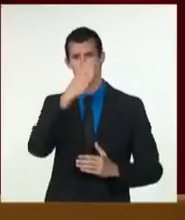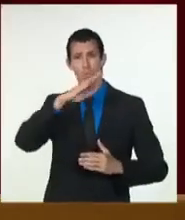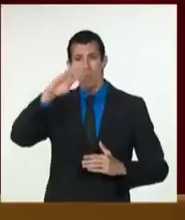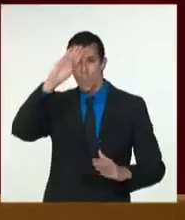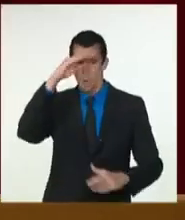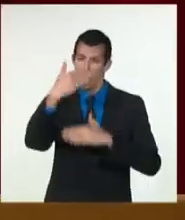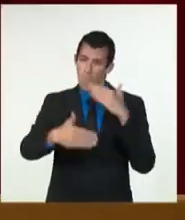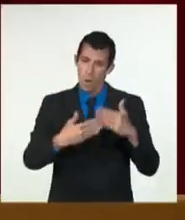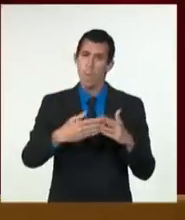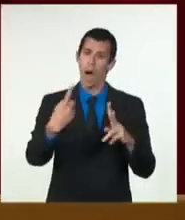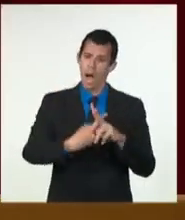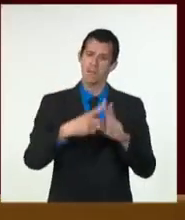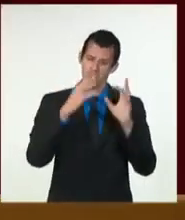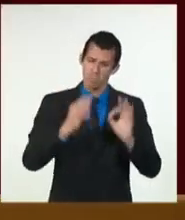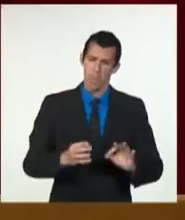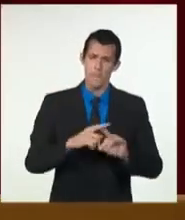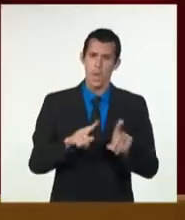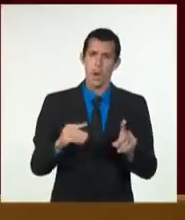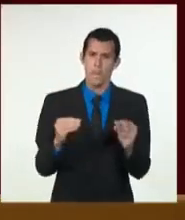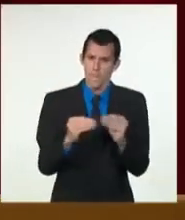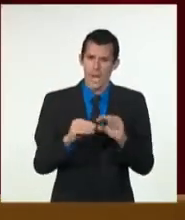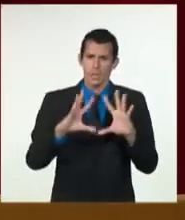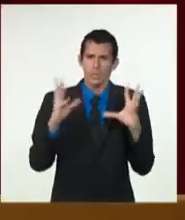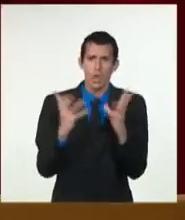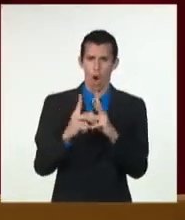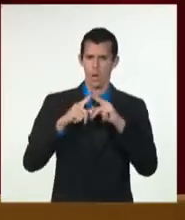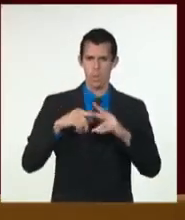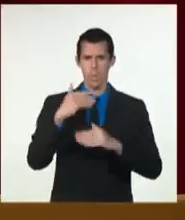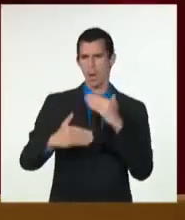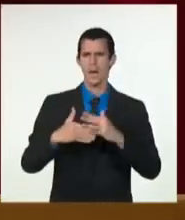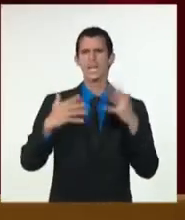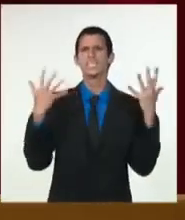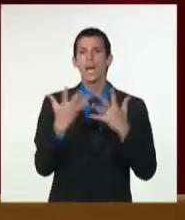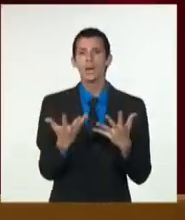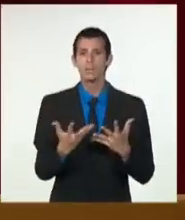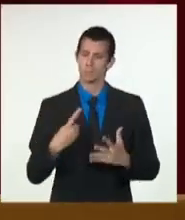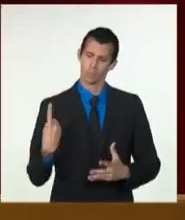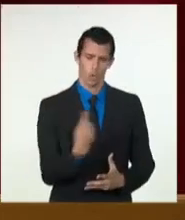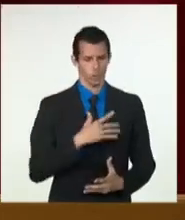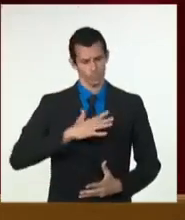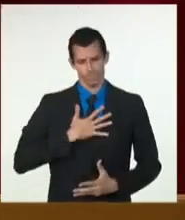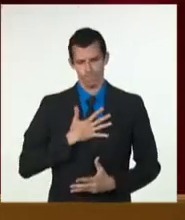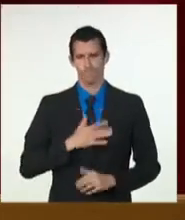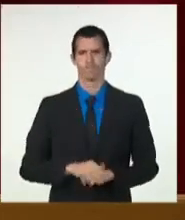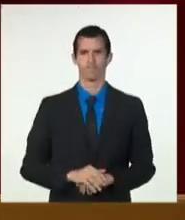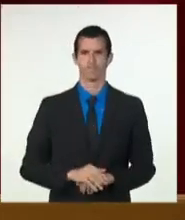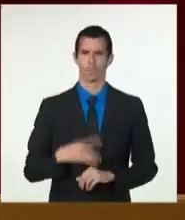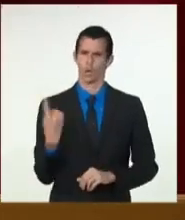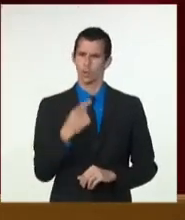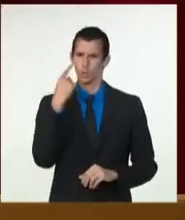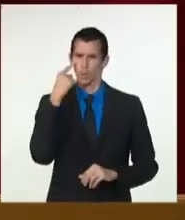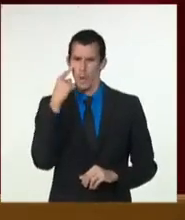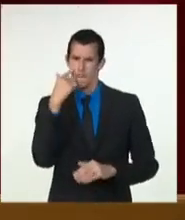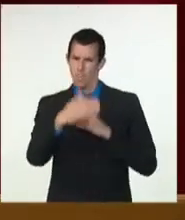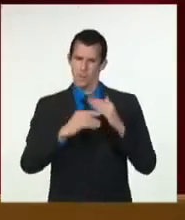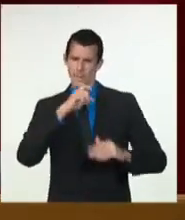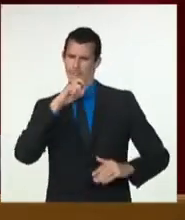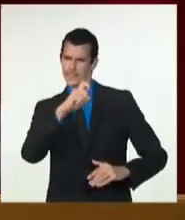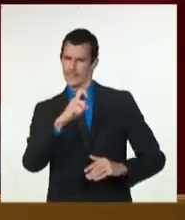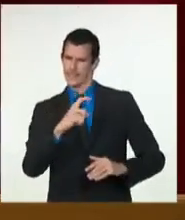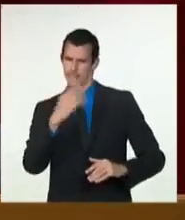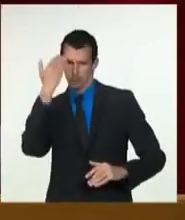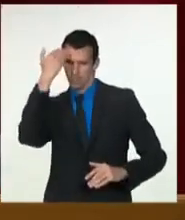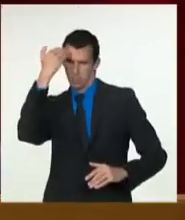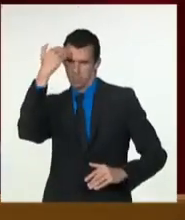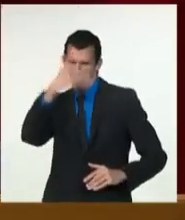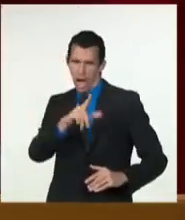volvemos a confirmar que sí se puede. Cuba no está sola en esa pelea y lo hemos comprobado. No somos